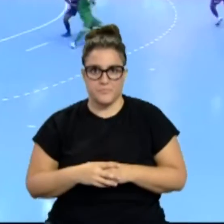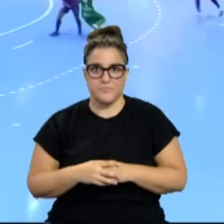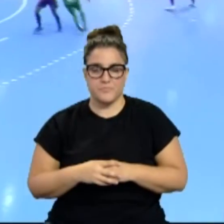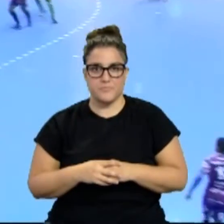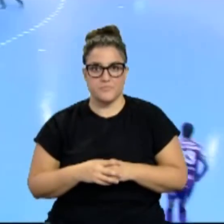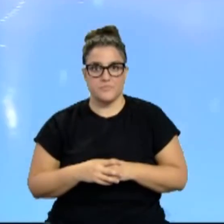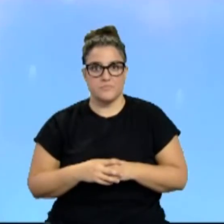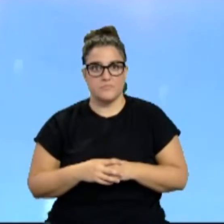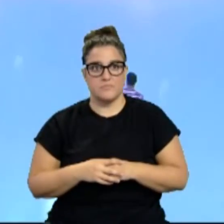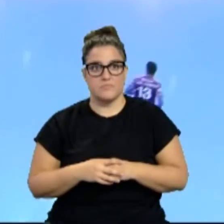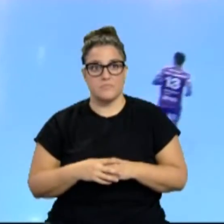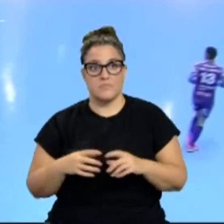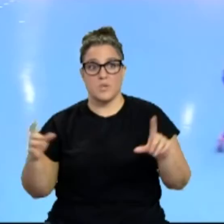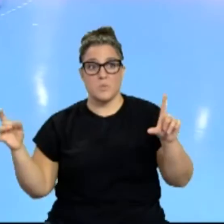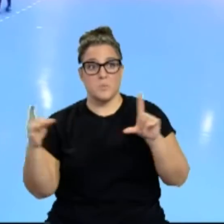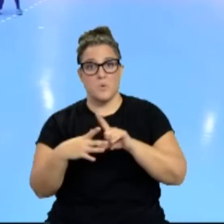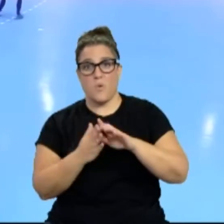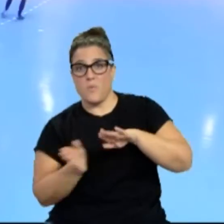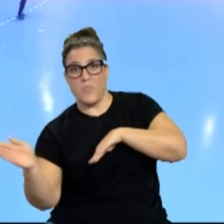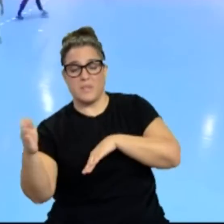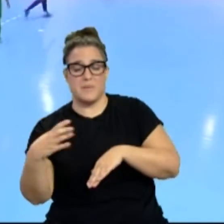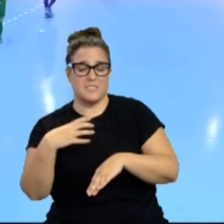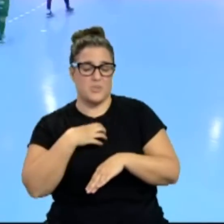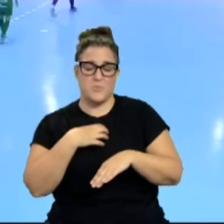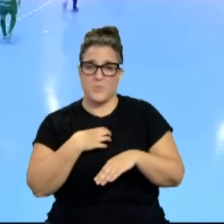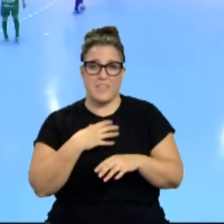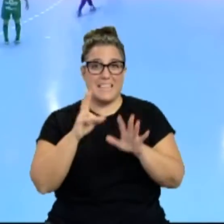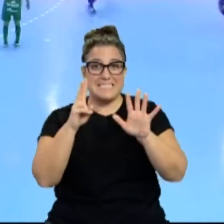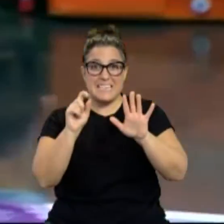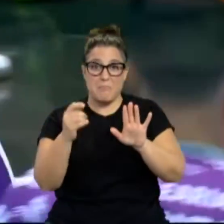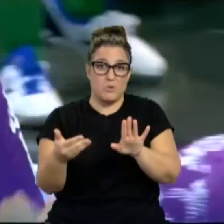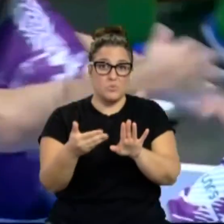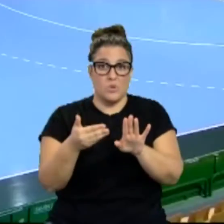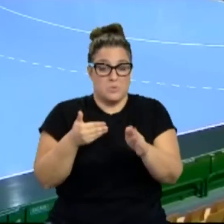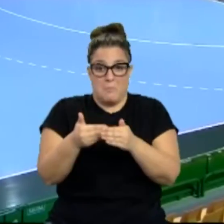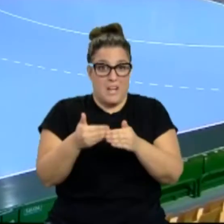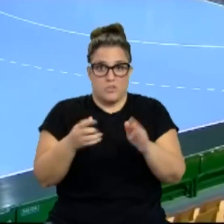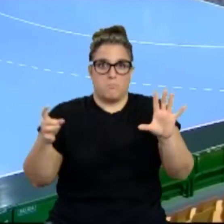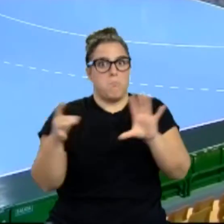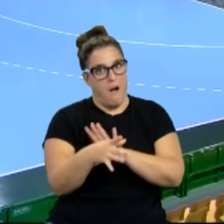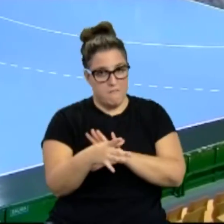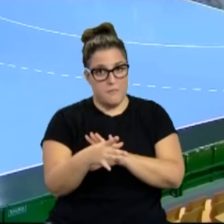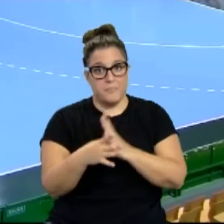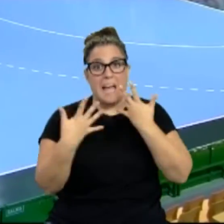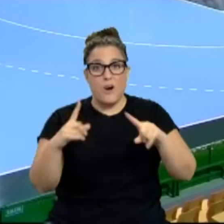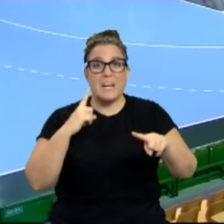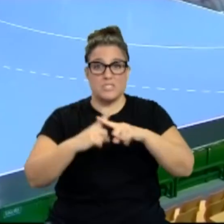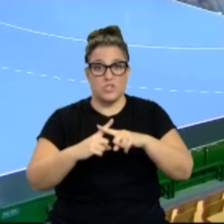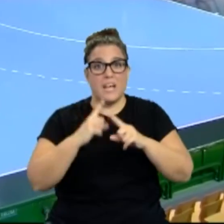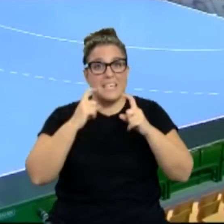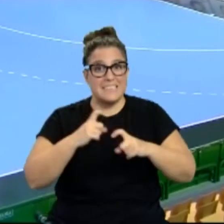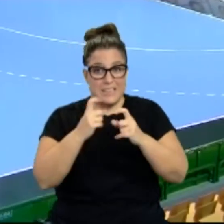No pudo desviar este buen disparo de Marlon a menos de siete minutos para la conclusión. Y aunque Sota intentó la igualada.